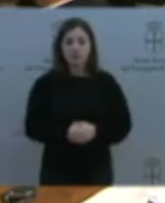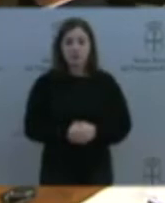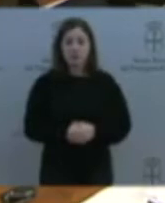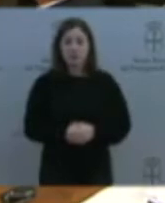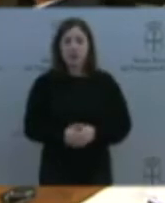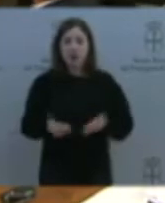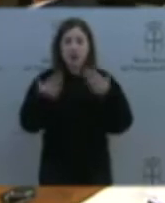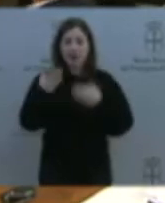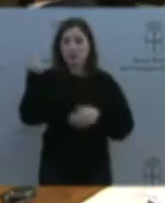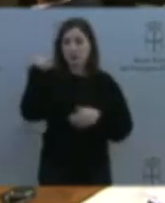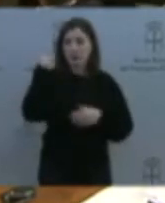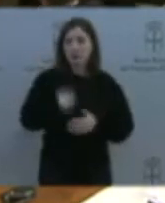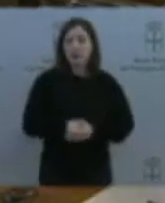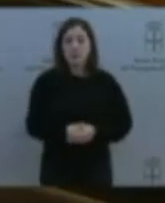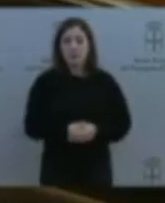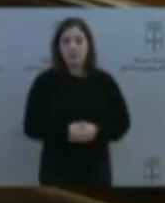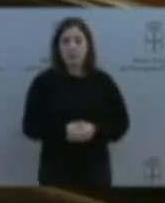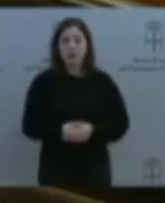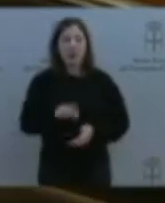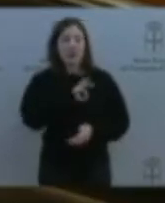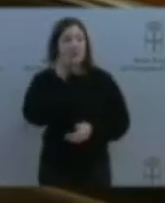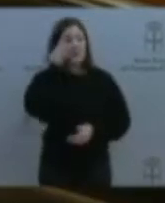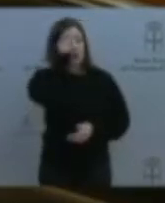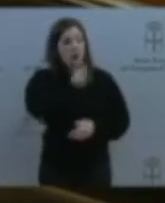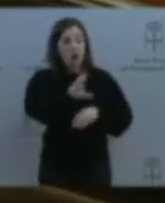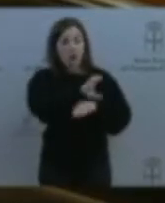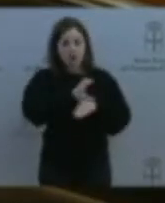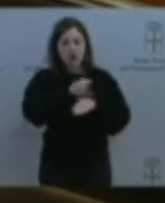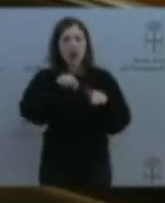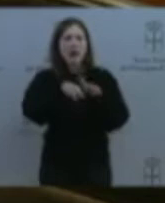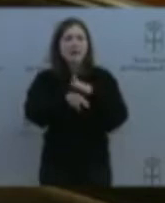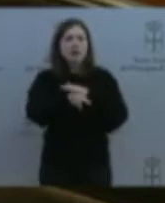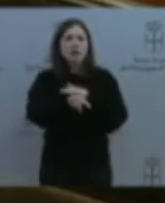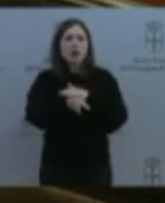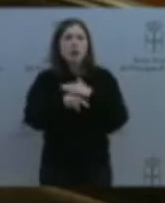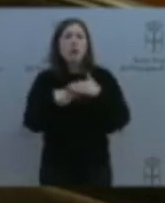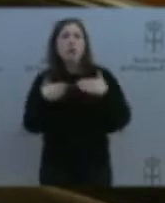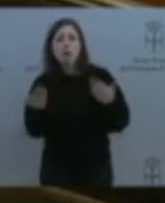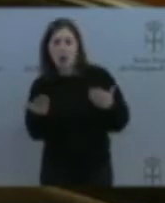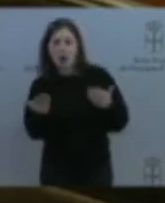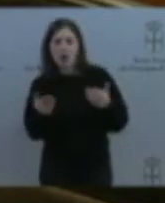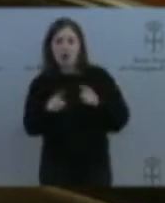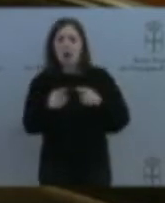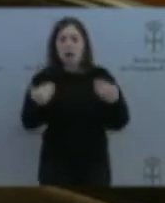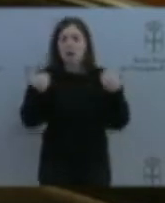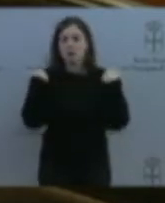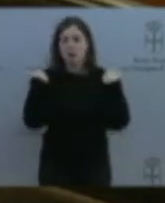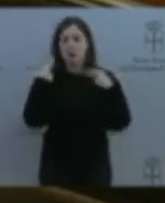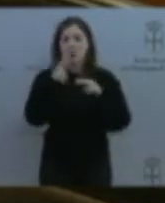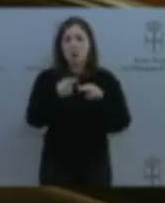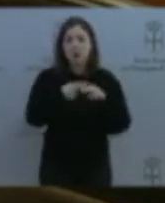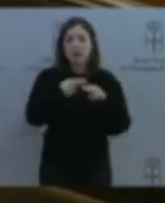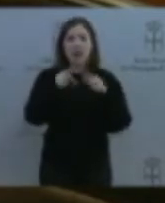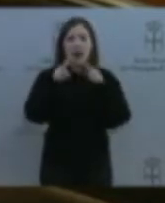Señora consellera, ¿qué gestión están haciendo o está haciendo como responsable de política y lingüística el Gobierno de Asturias para garantizar la cobertura